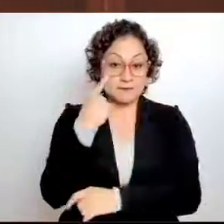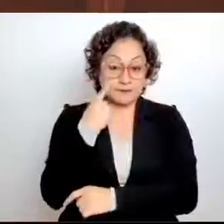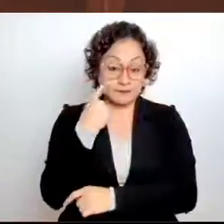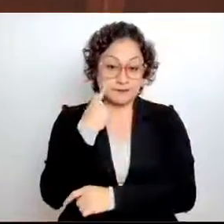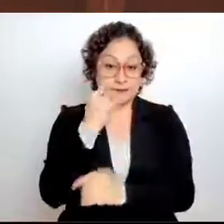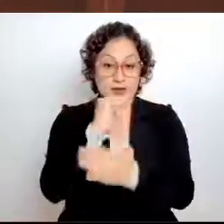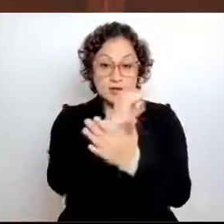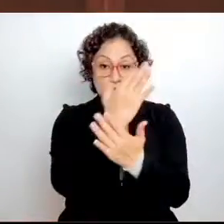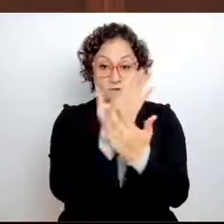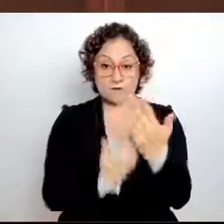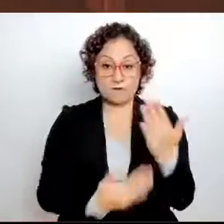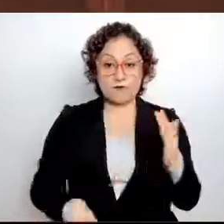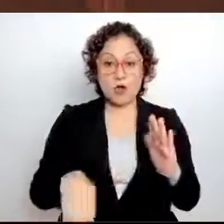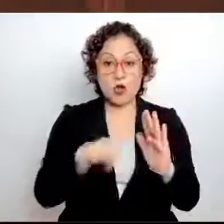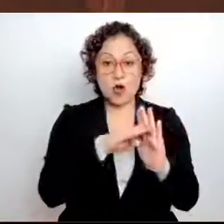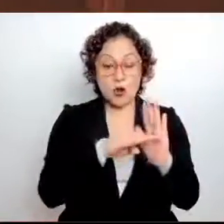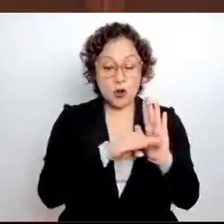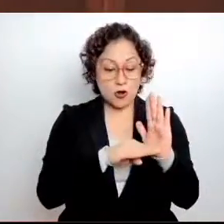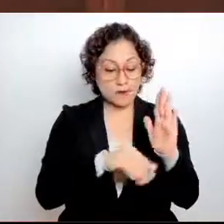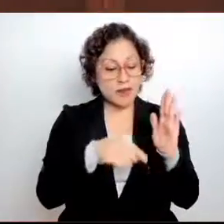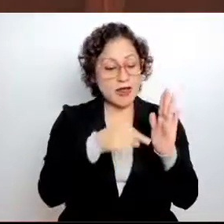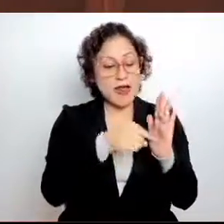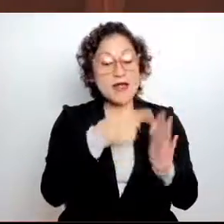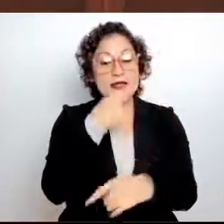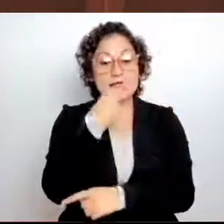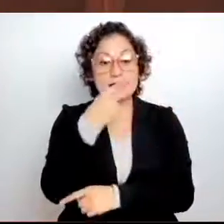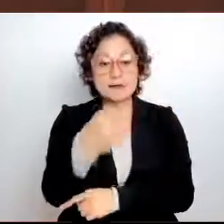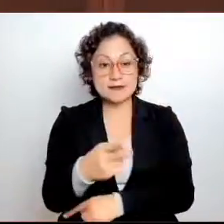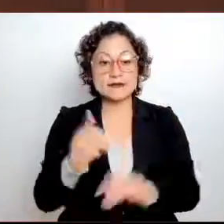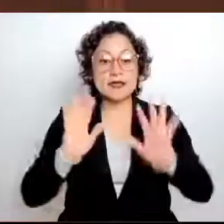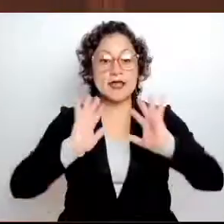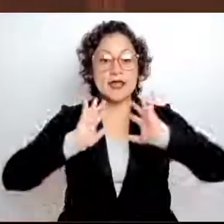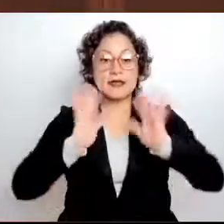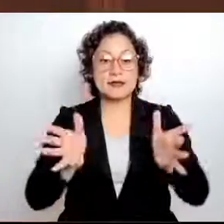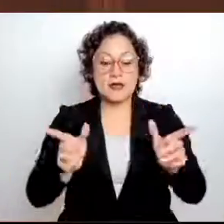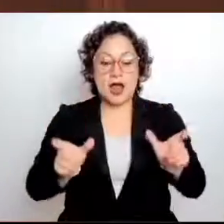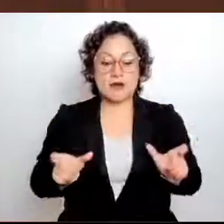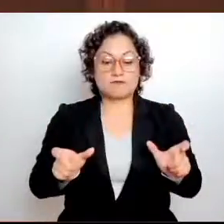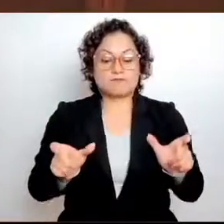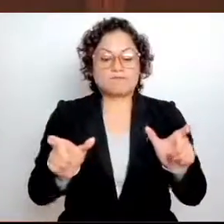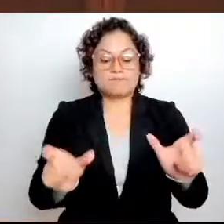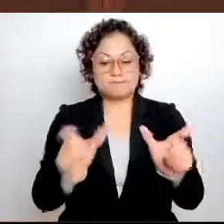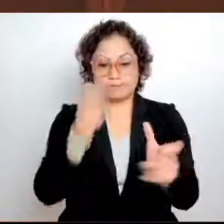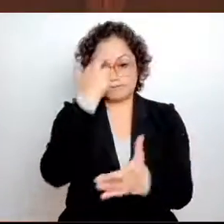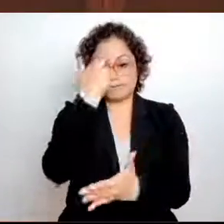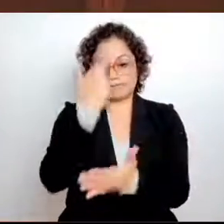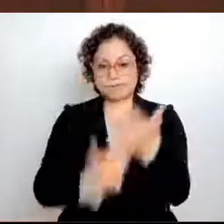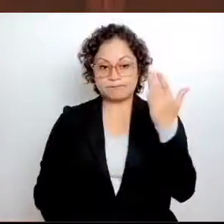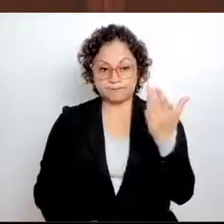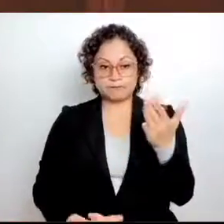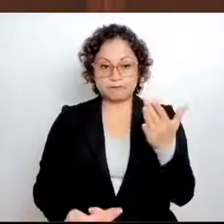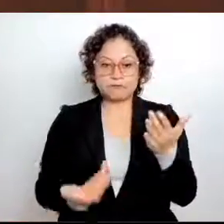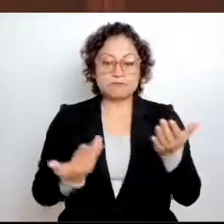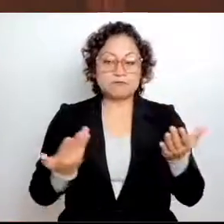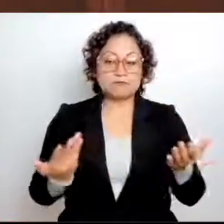se señala que se ha logrado una contención de la incidencia delictiva y la